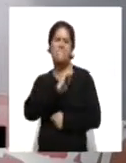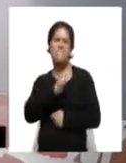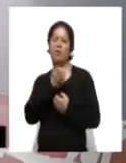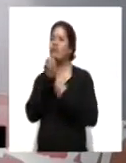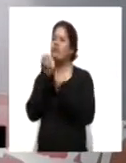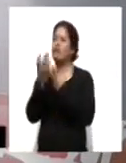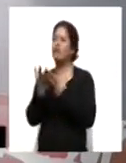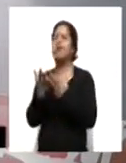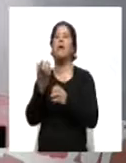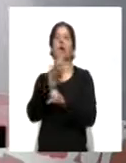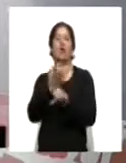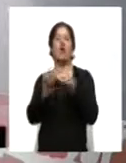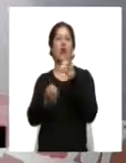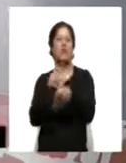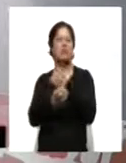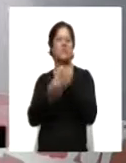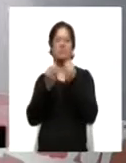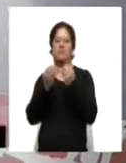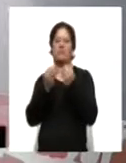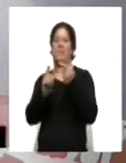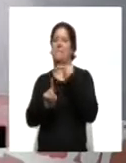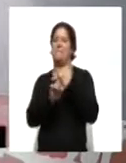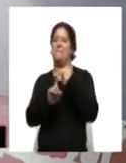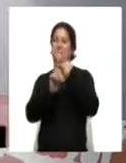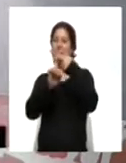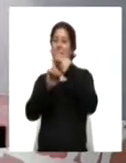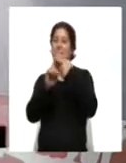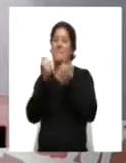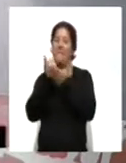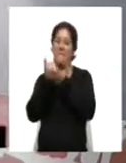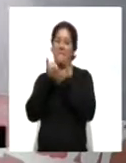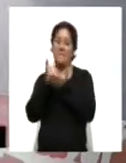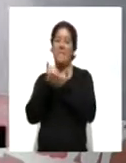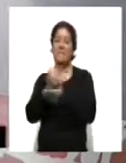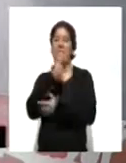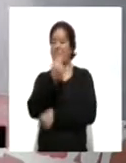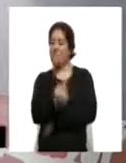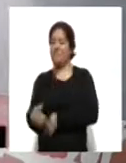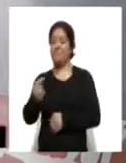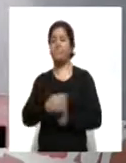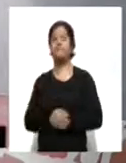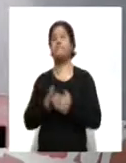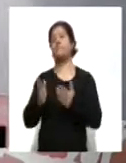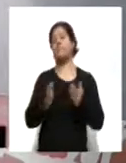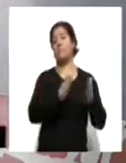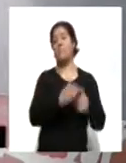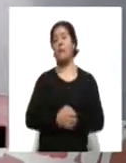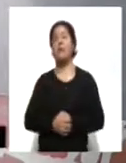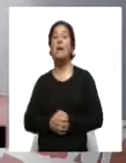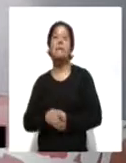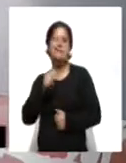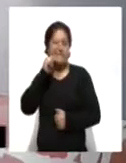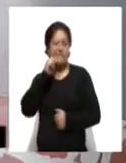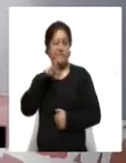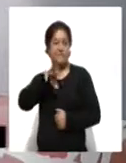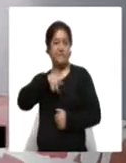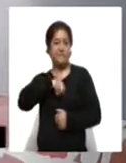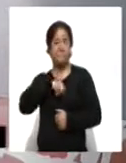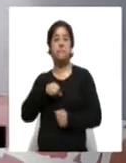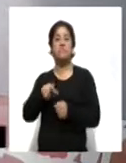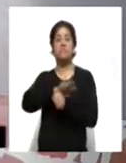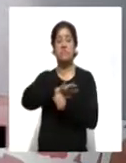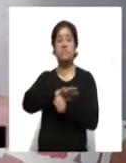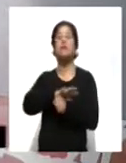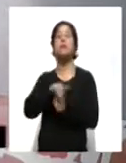cosas positivas y sobre todo a favor de la niñez. Vamos con otra información y es que pese a la pandemia de COVID-19, el ITC continuó